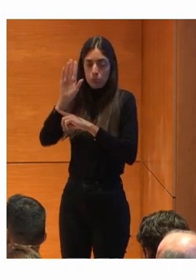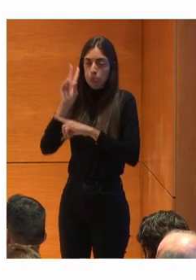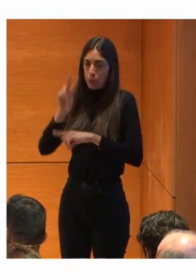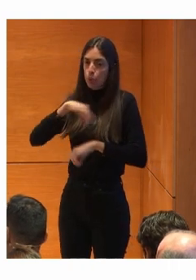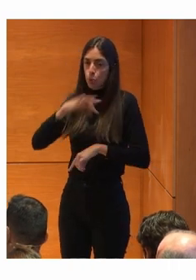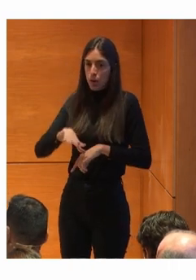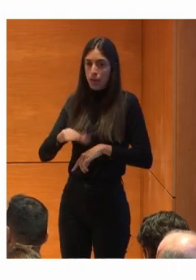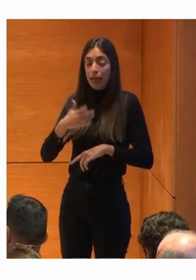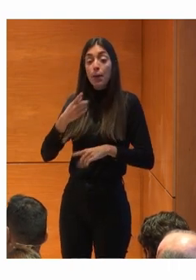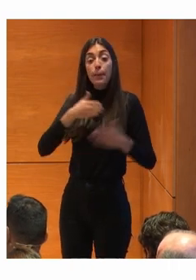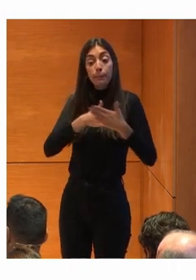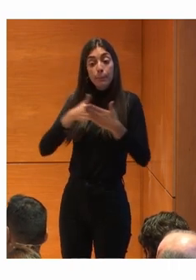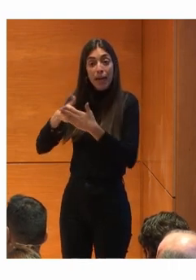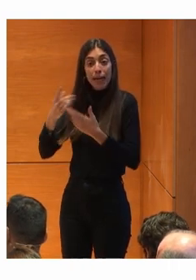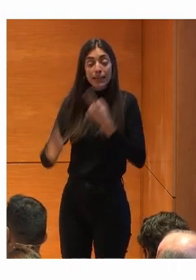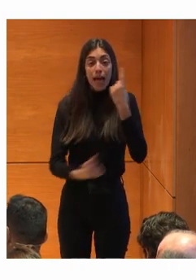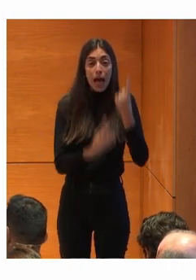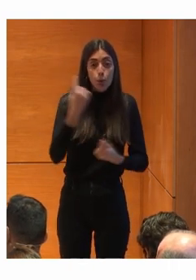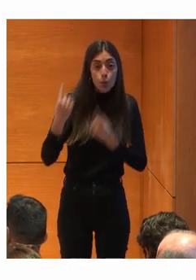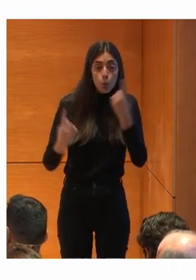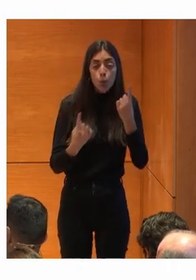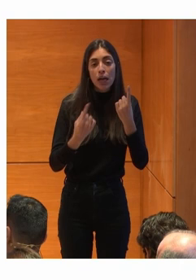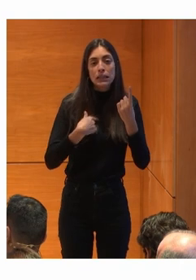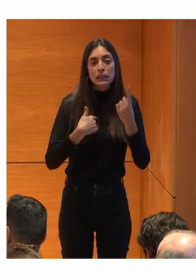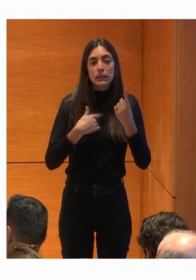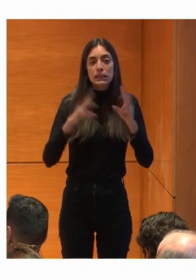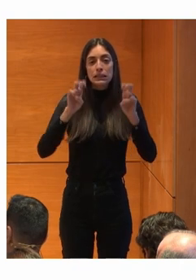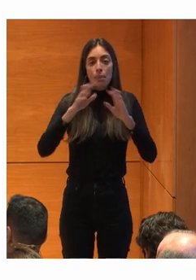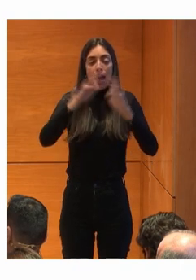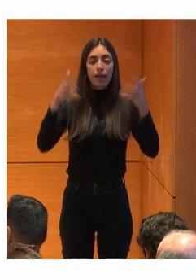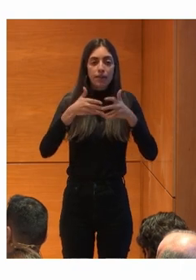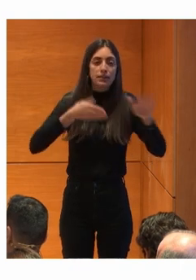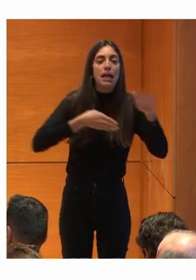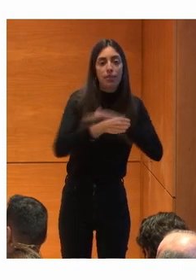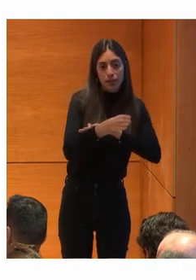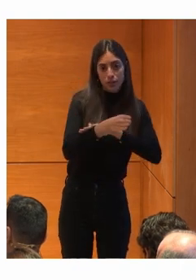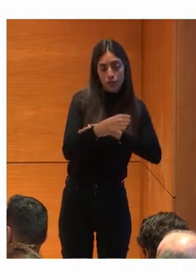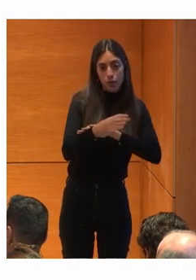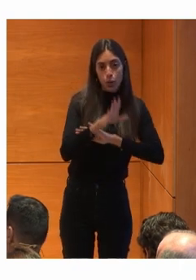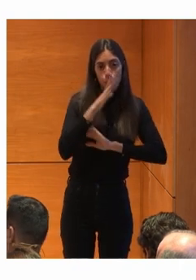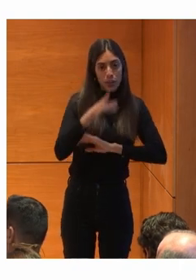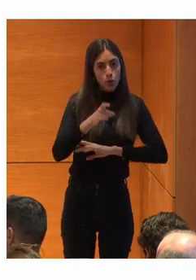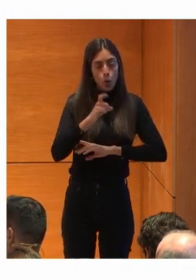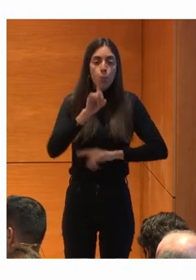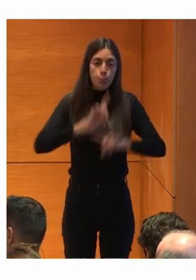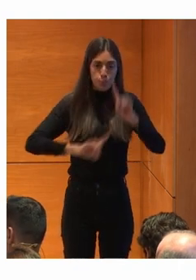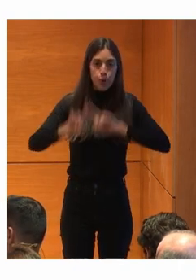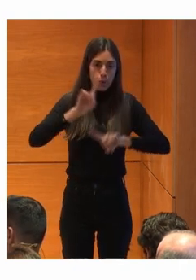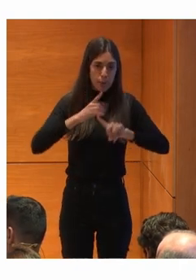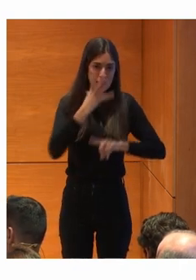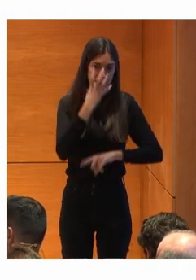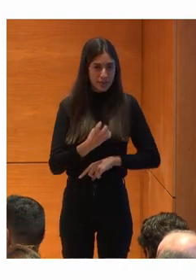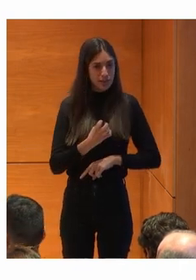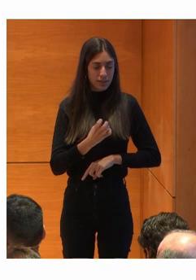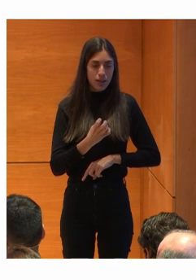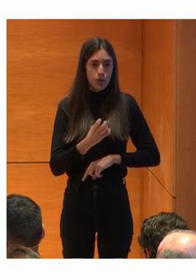Algunas de las barreras Que nos encontramos También es El dichoso Acceso a internet Es una dificultad Muy seria